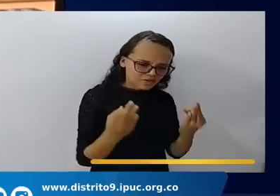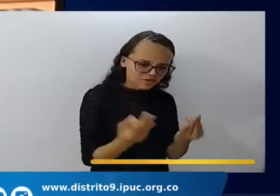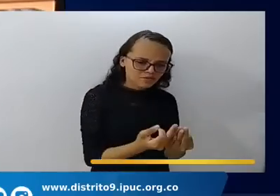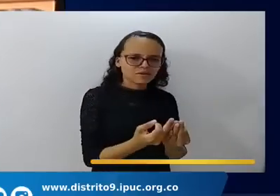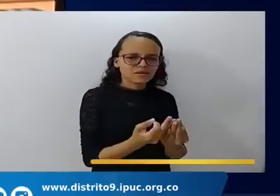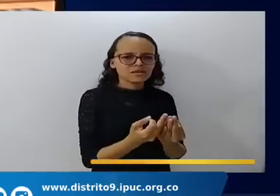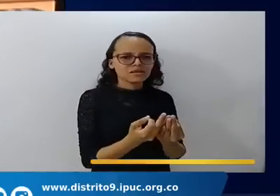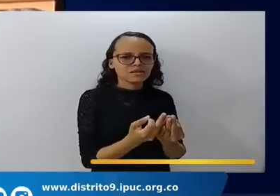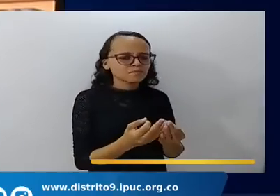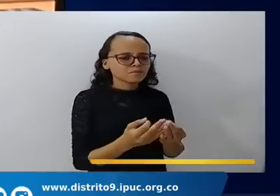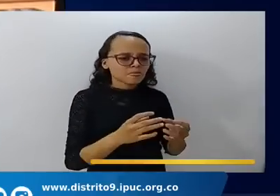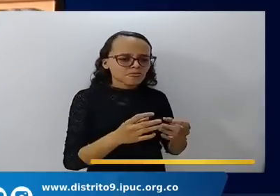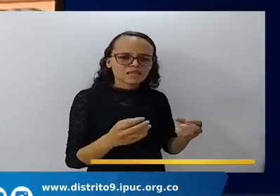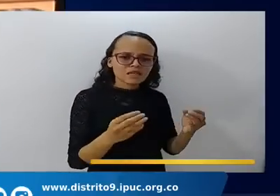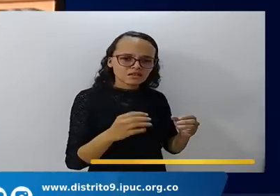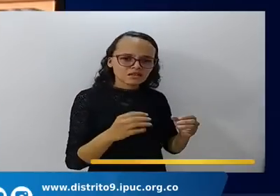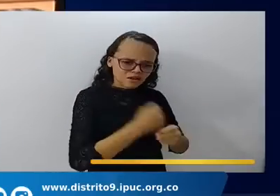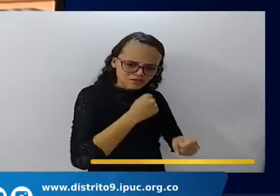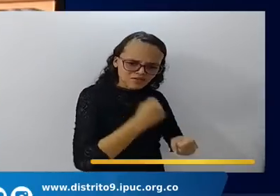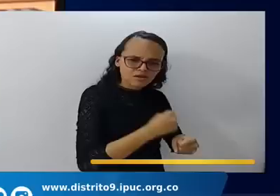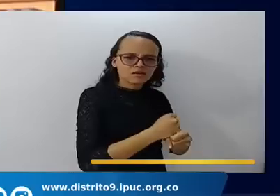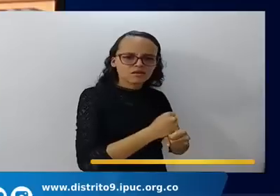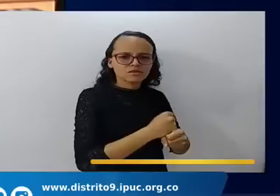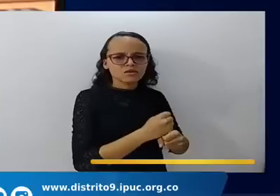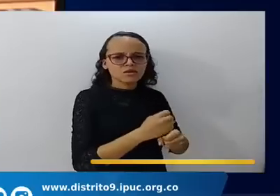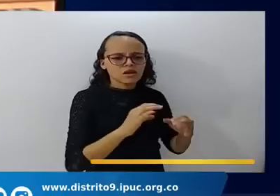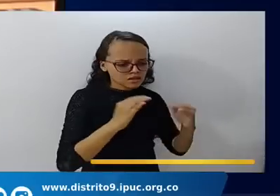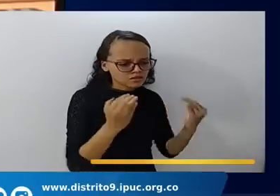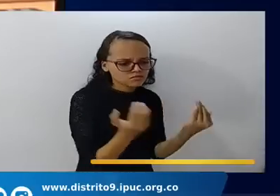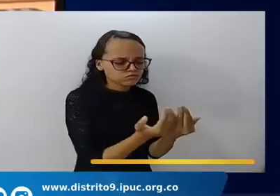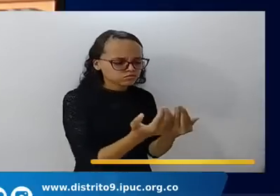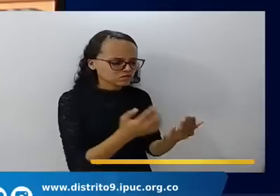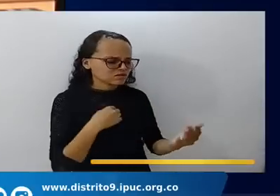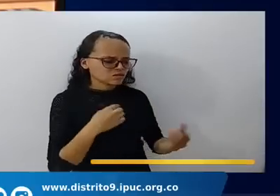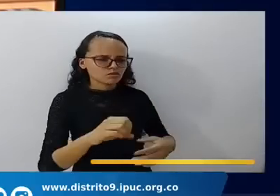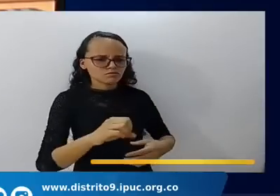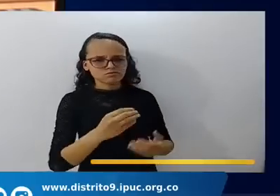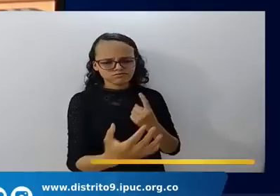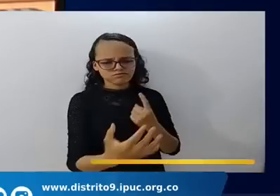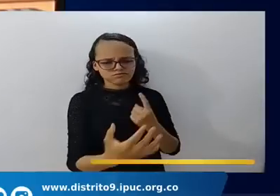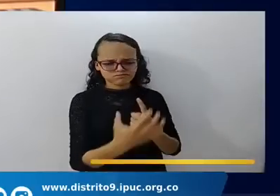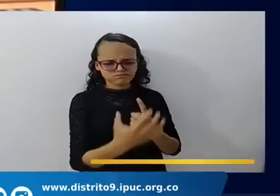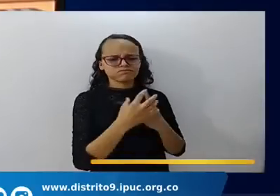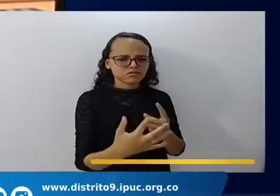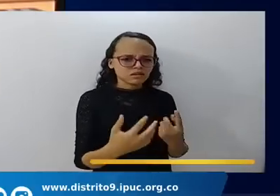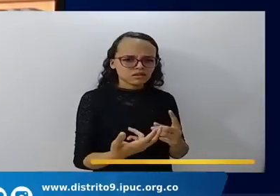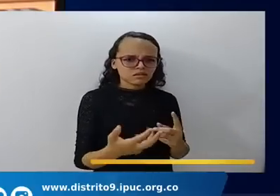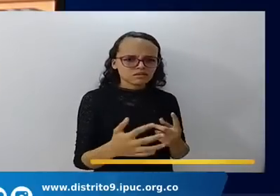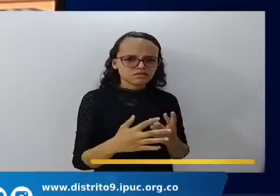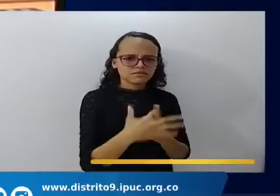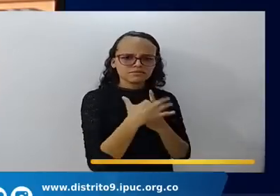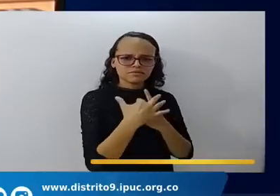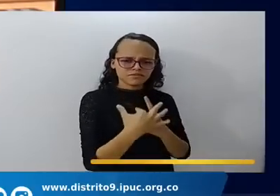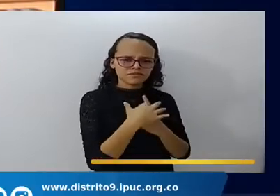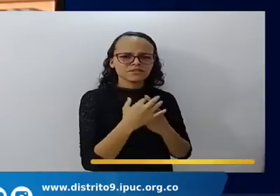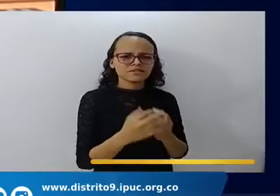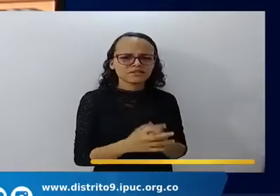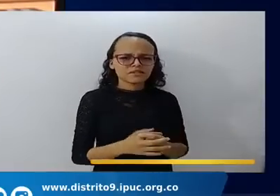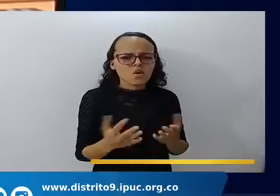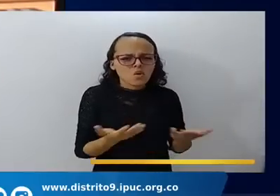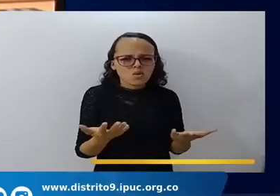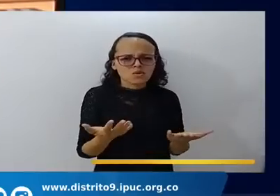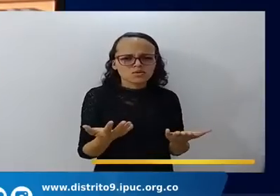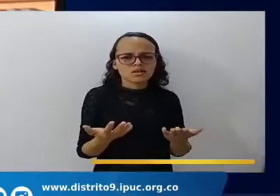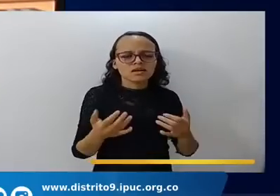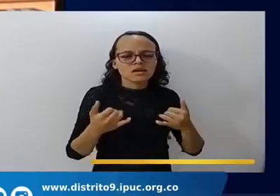académicos, sentimentales, lo afectan y hay aflicción. ¿Pero será que alguien